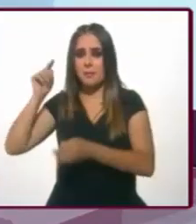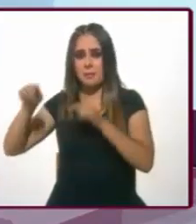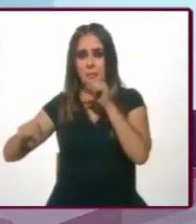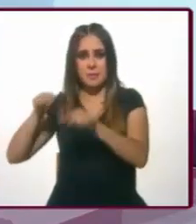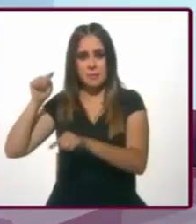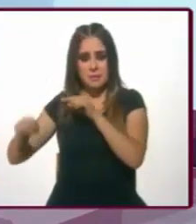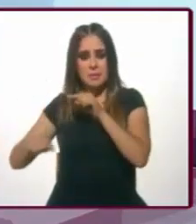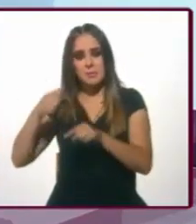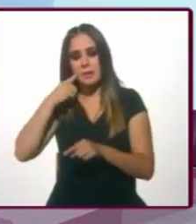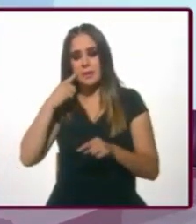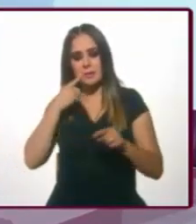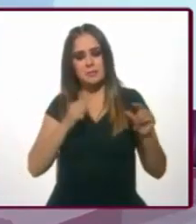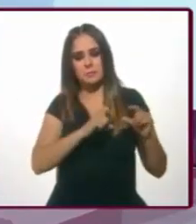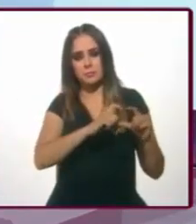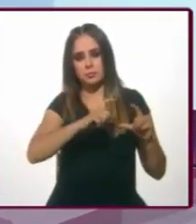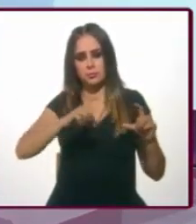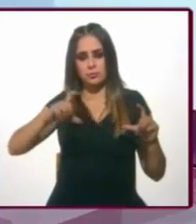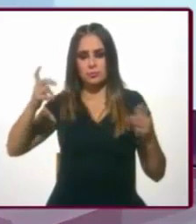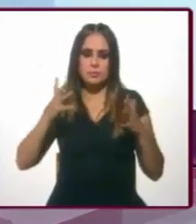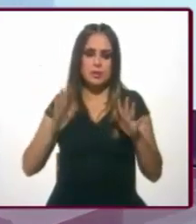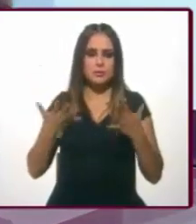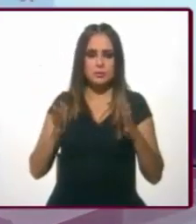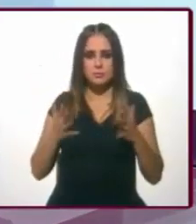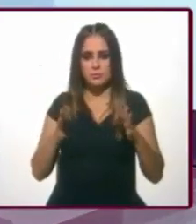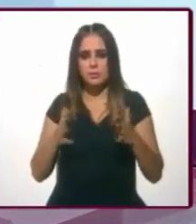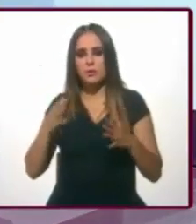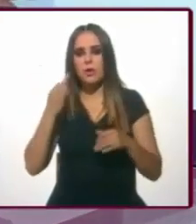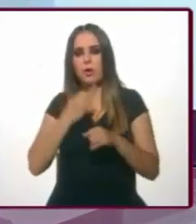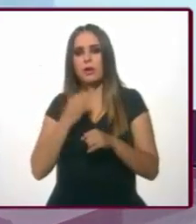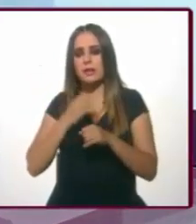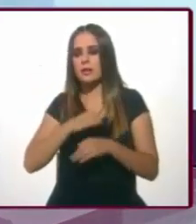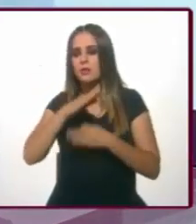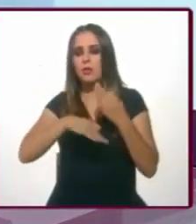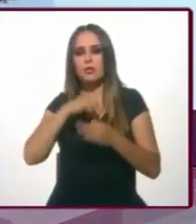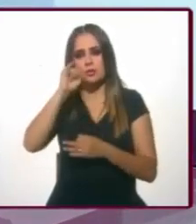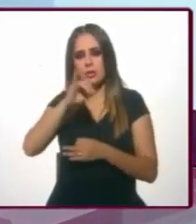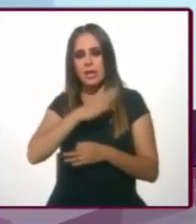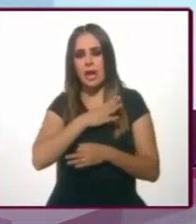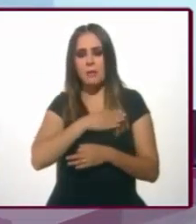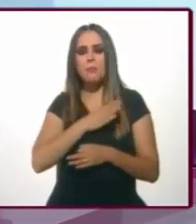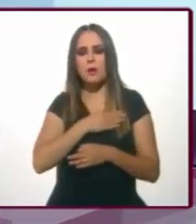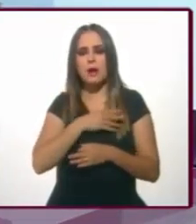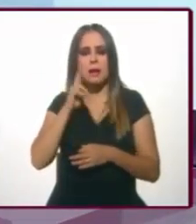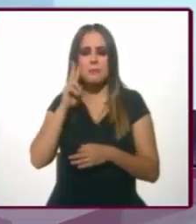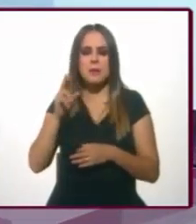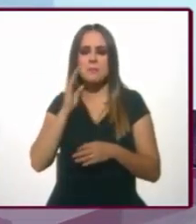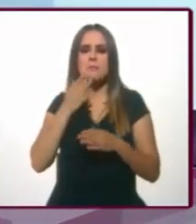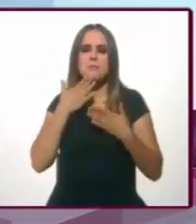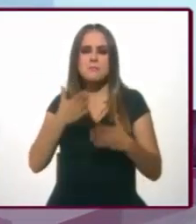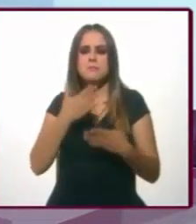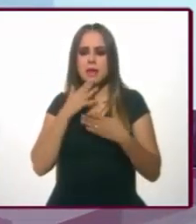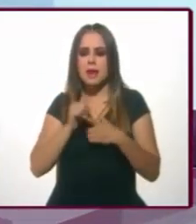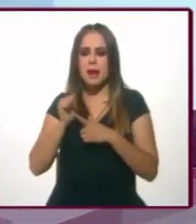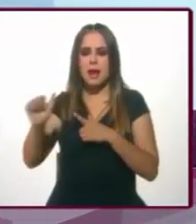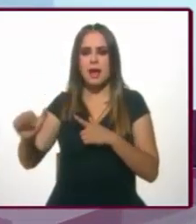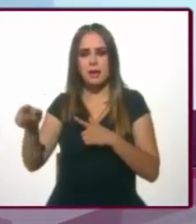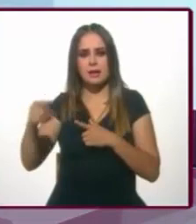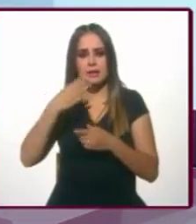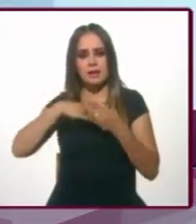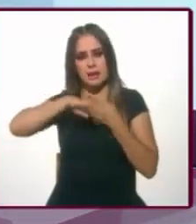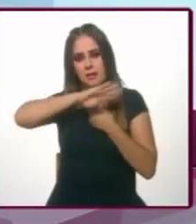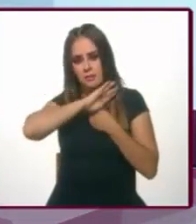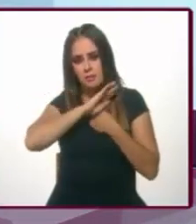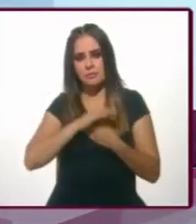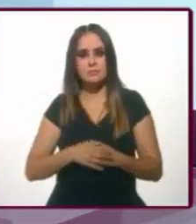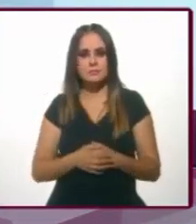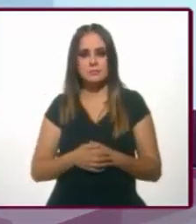que recordarás entre buena y mala opinión. En general está en muy buena opinión, pero no, digamos, podría subir